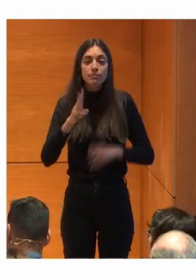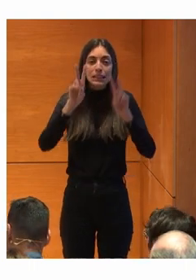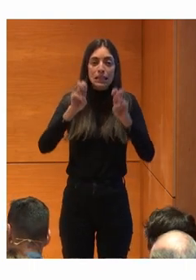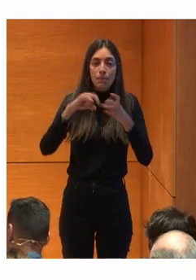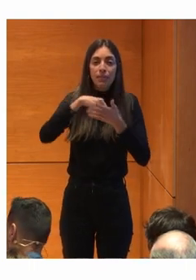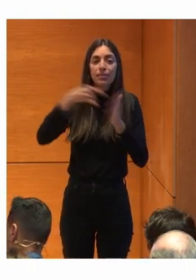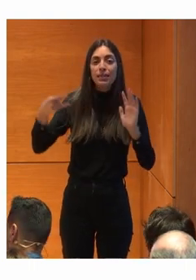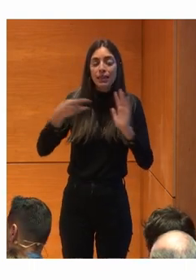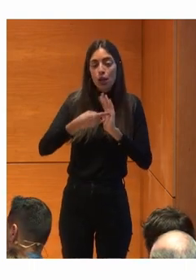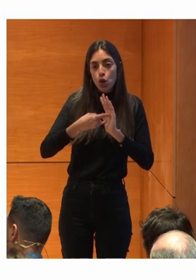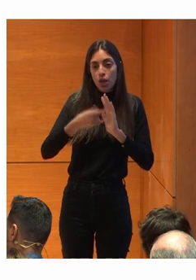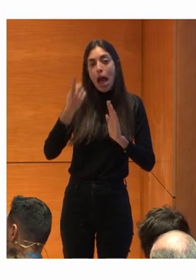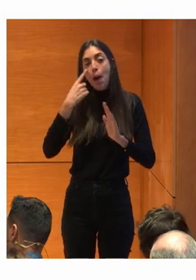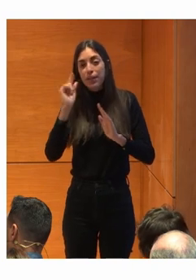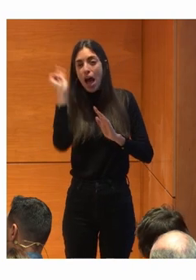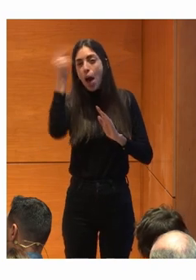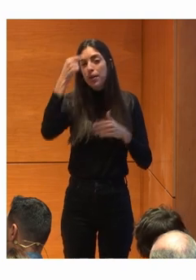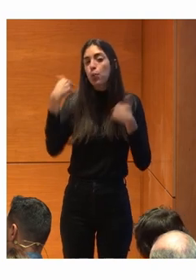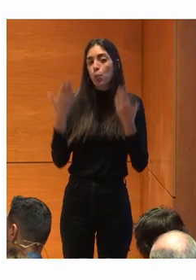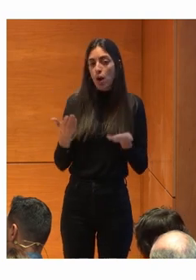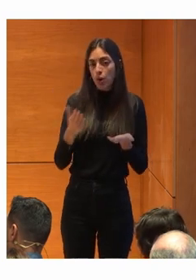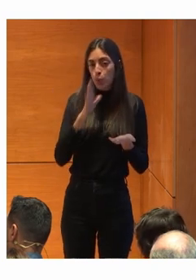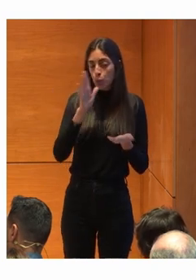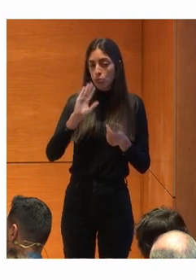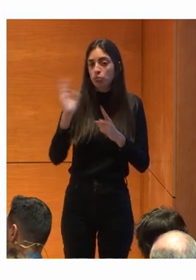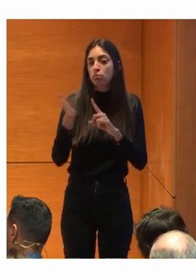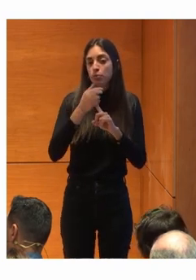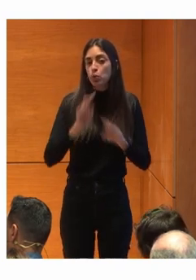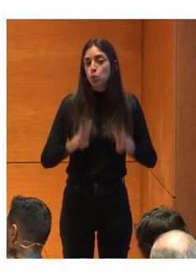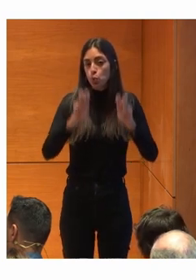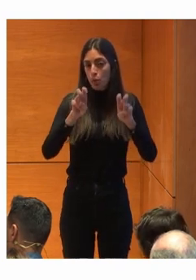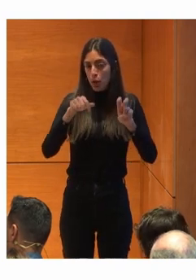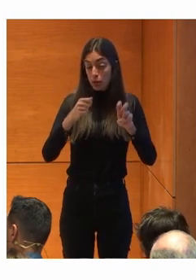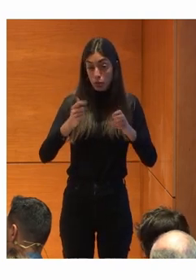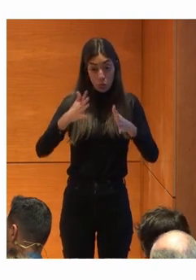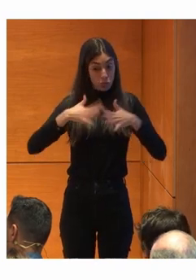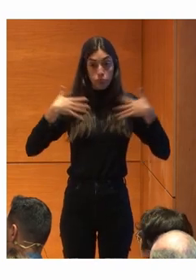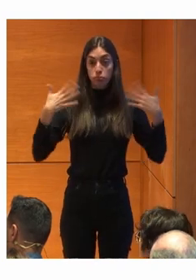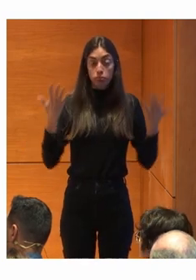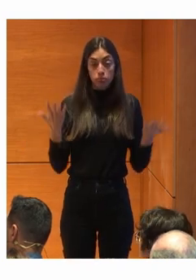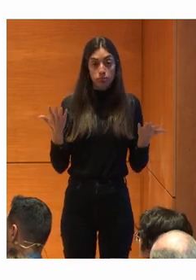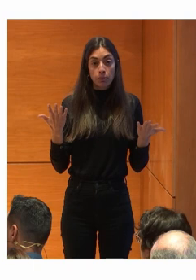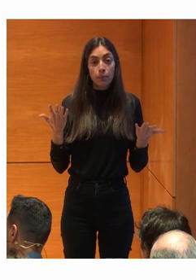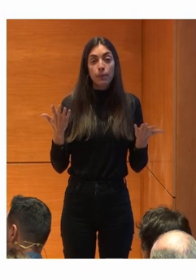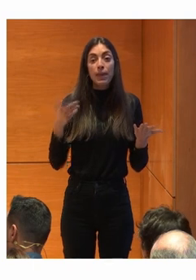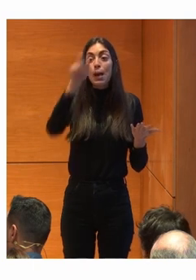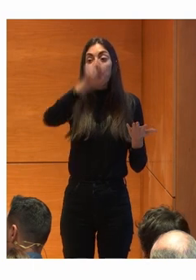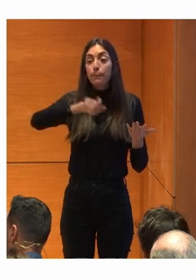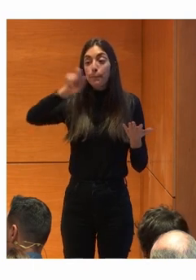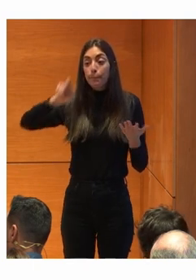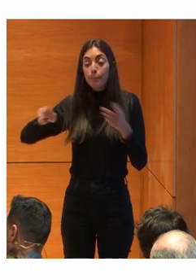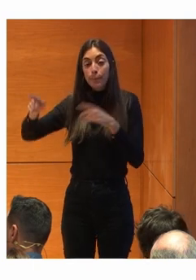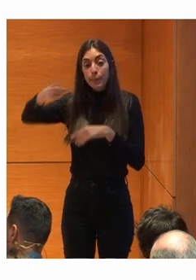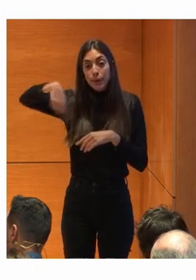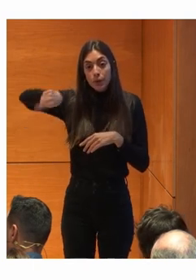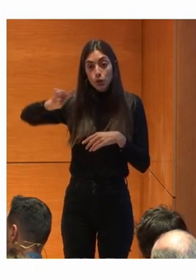Y las habilidades Que tenían Otro hallazgo Este fue inesperado Aquellas personas Que ya